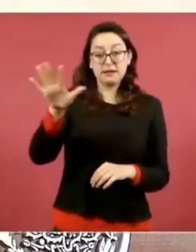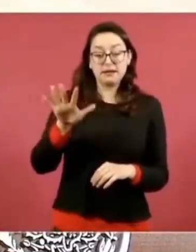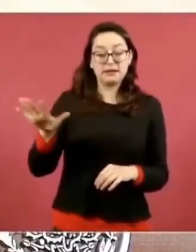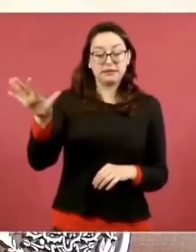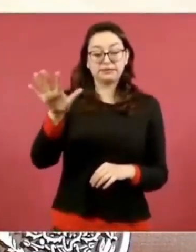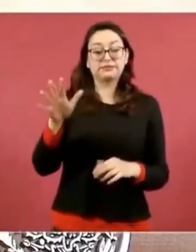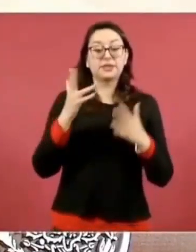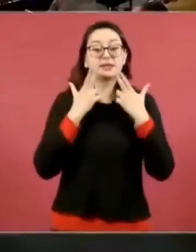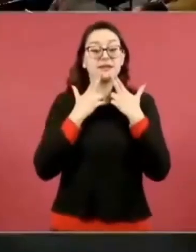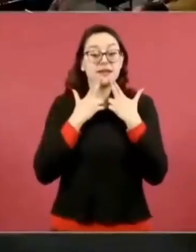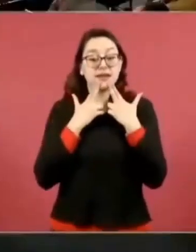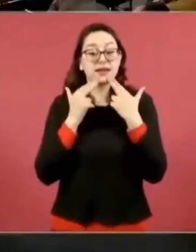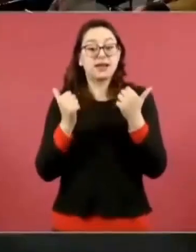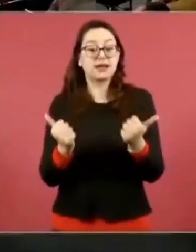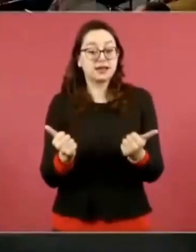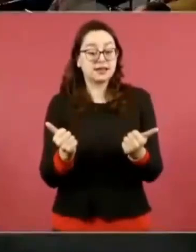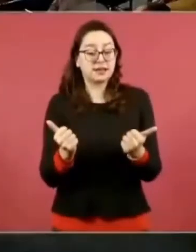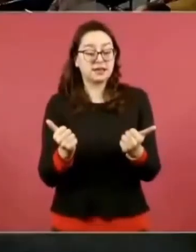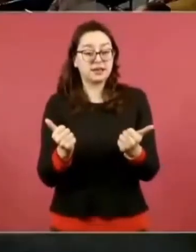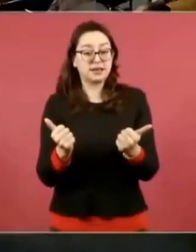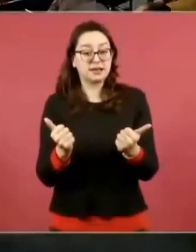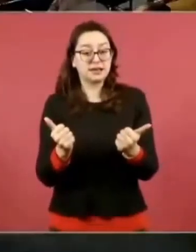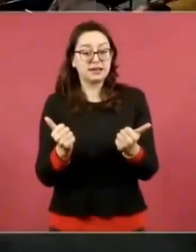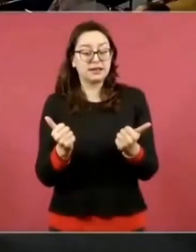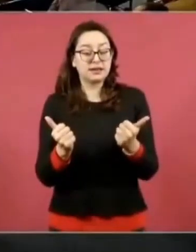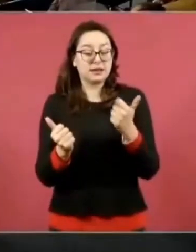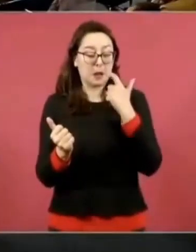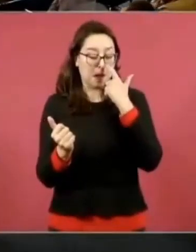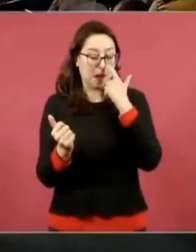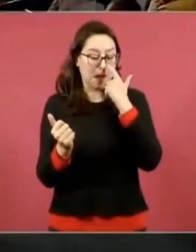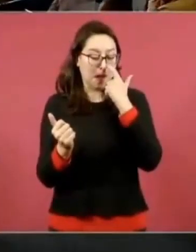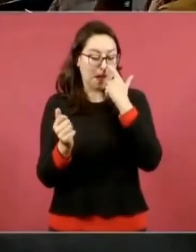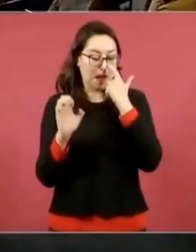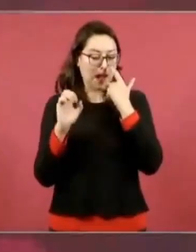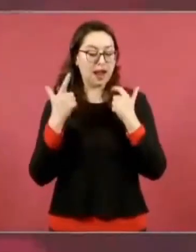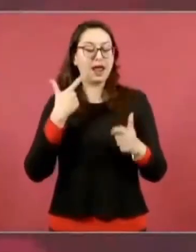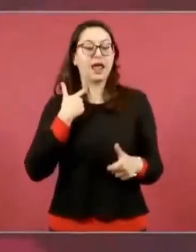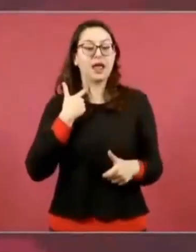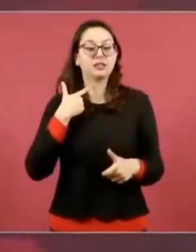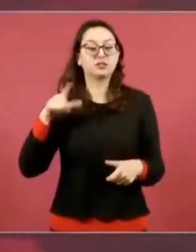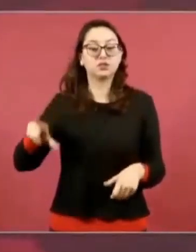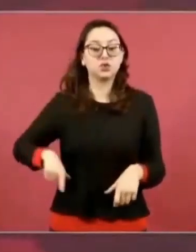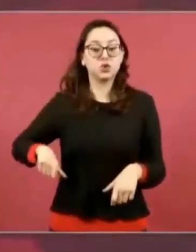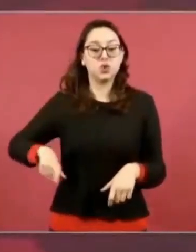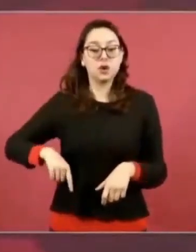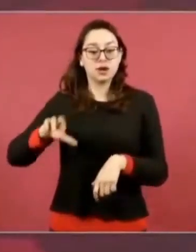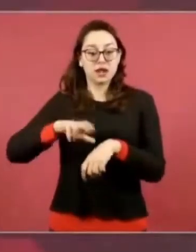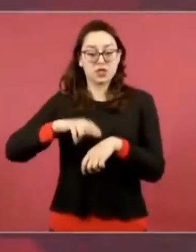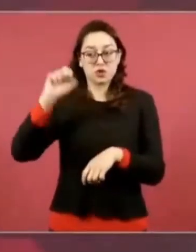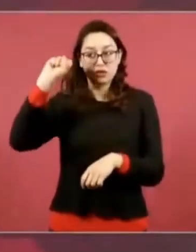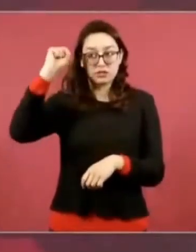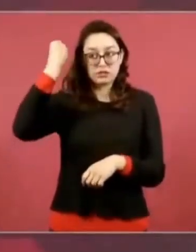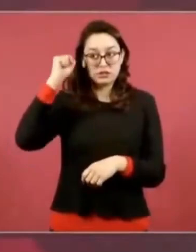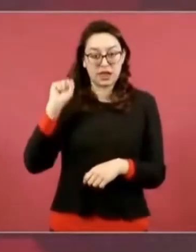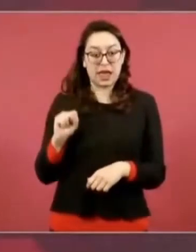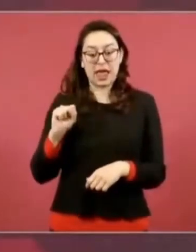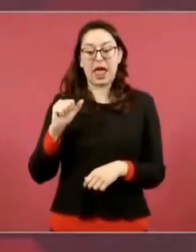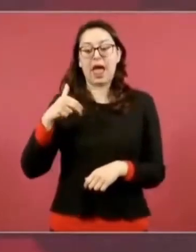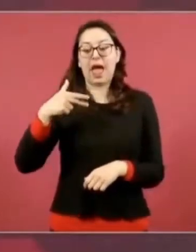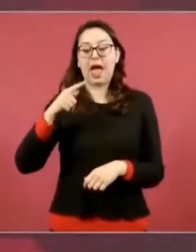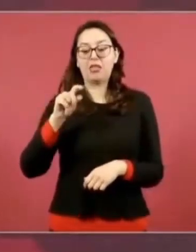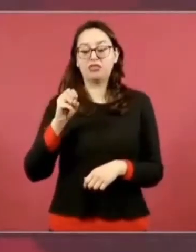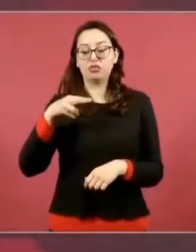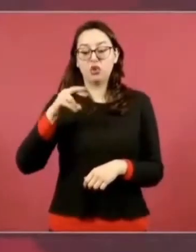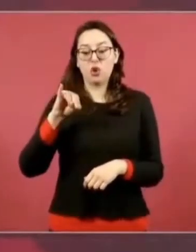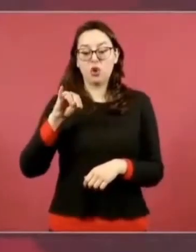que fue gobernador de Sinaloa, Antonio Toledo Corro,